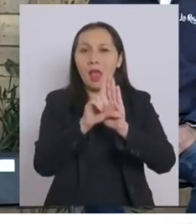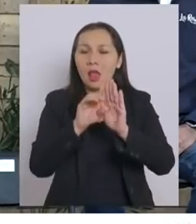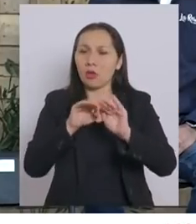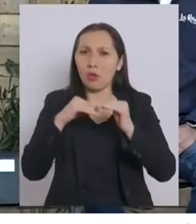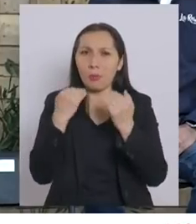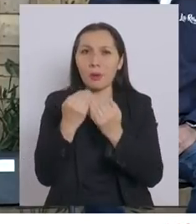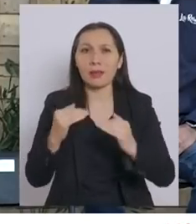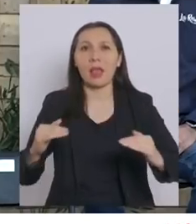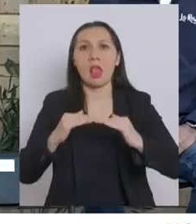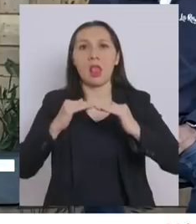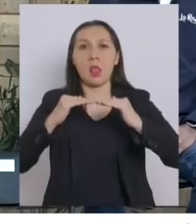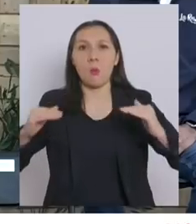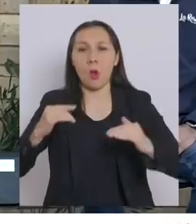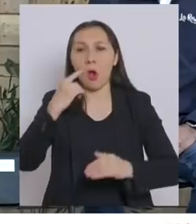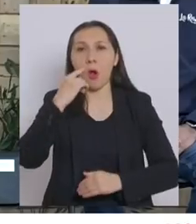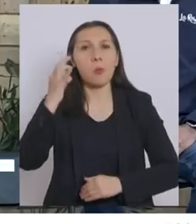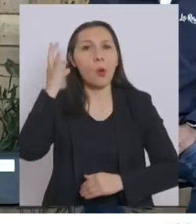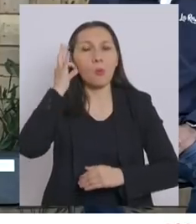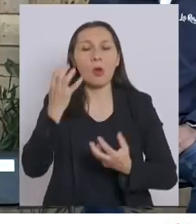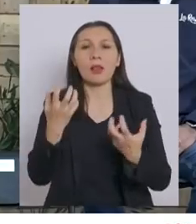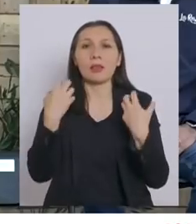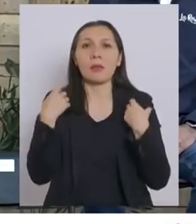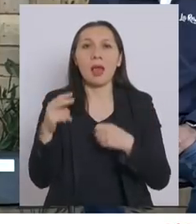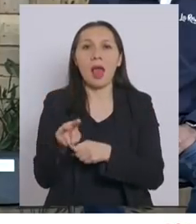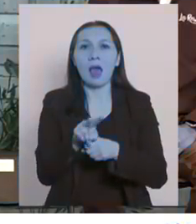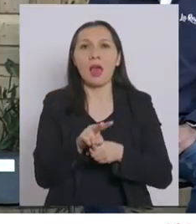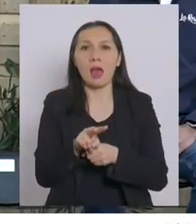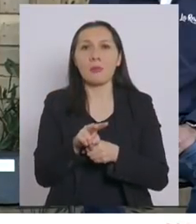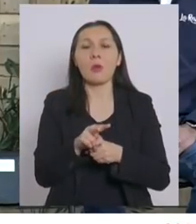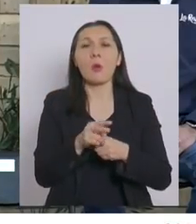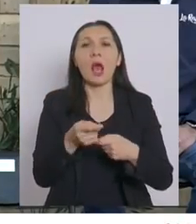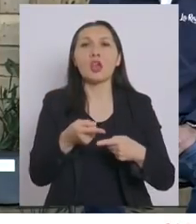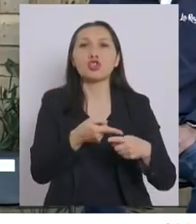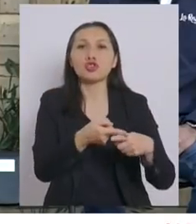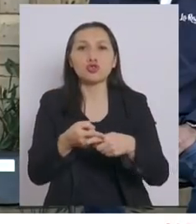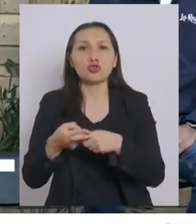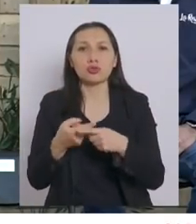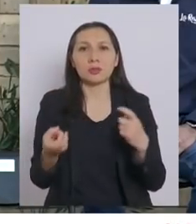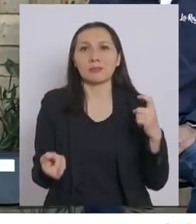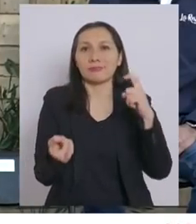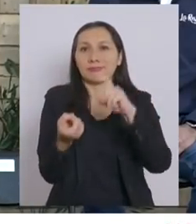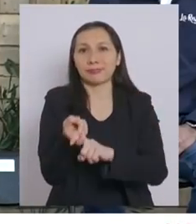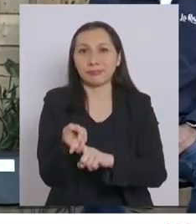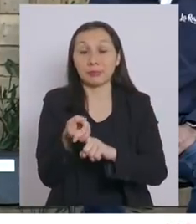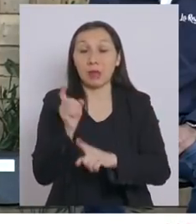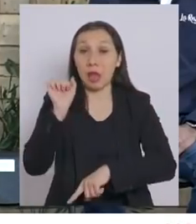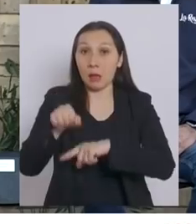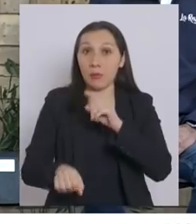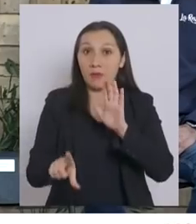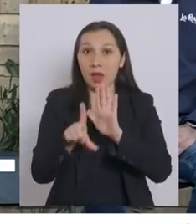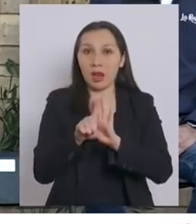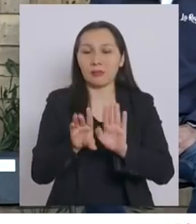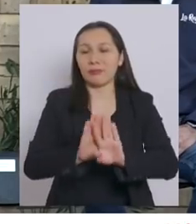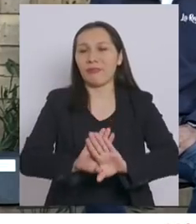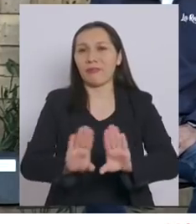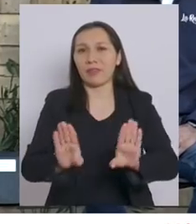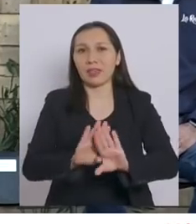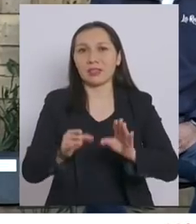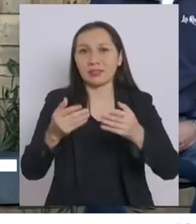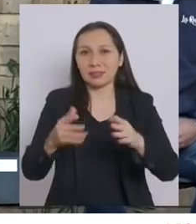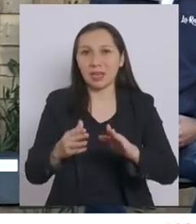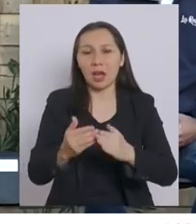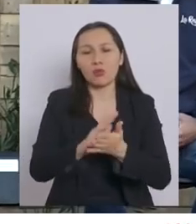igualdad entre hombres y mujeres en la administración de la sociedad conyugal. Si logramos aprobar esa ley, habremos terminado con